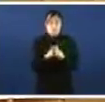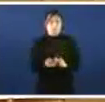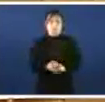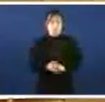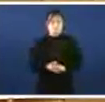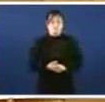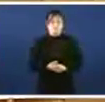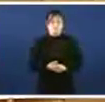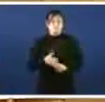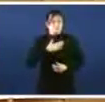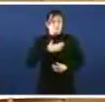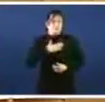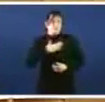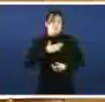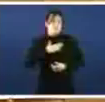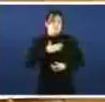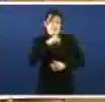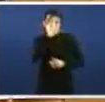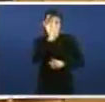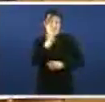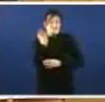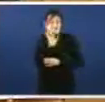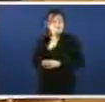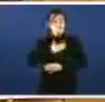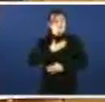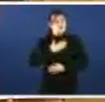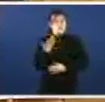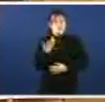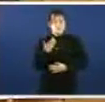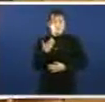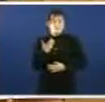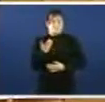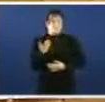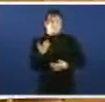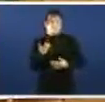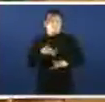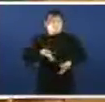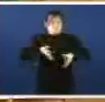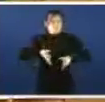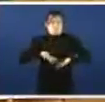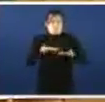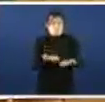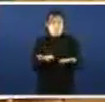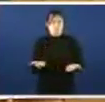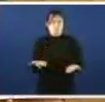E a miña actitude foi de absoluta disposición como xa fixera constar nun escrito